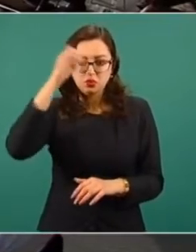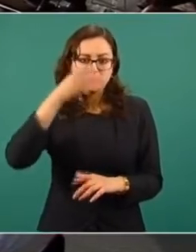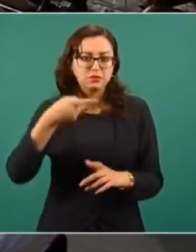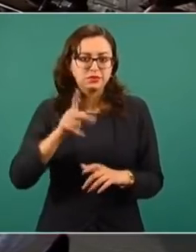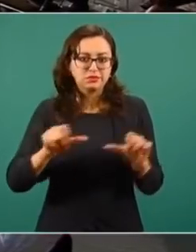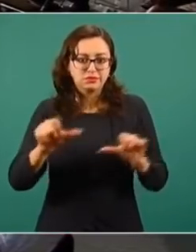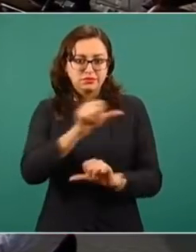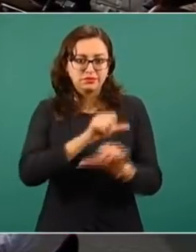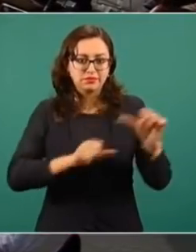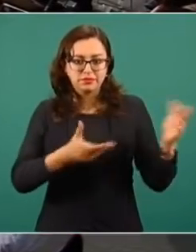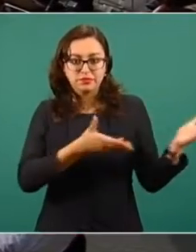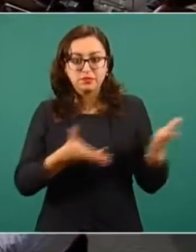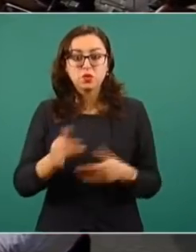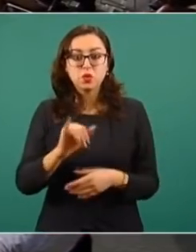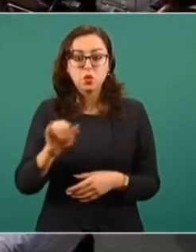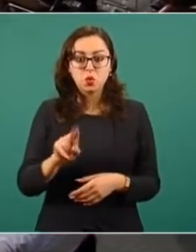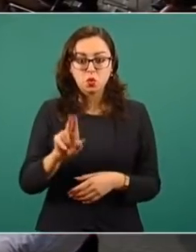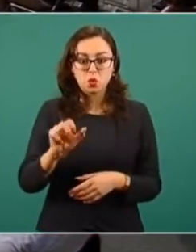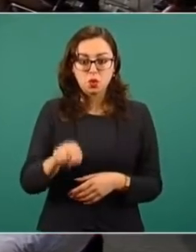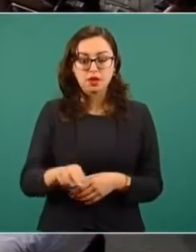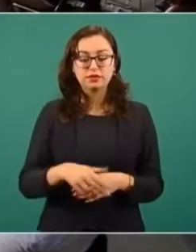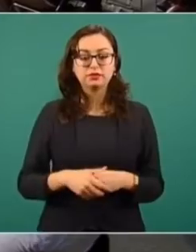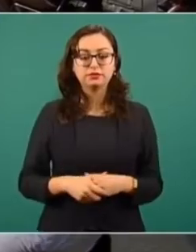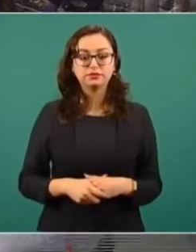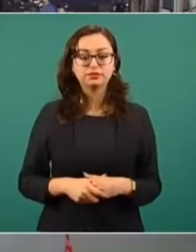para que explicaras.